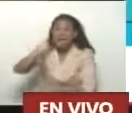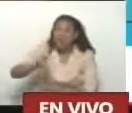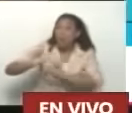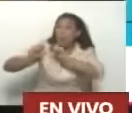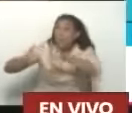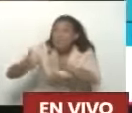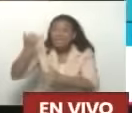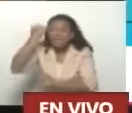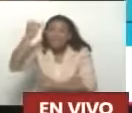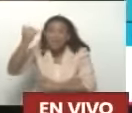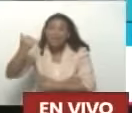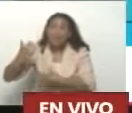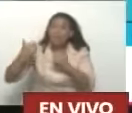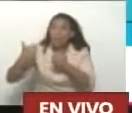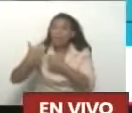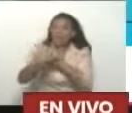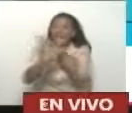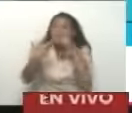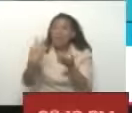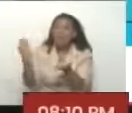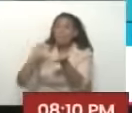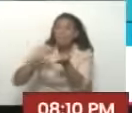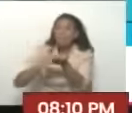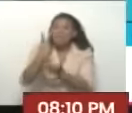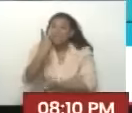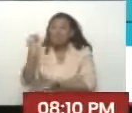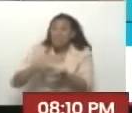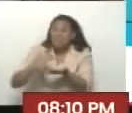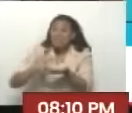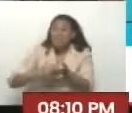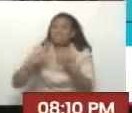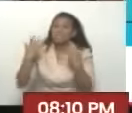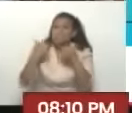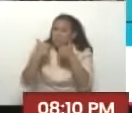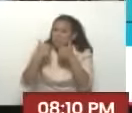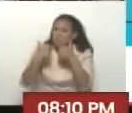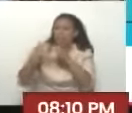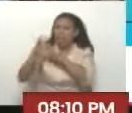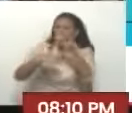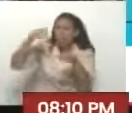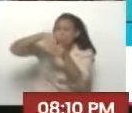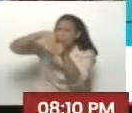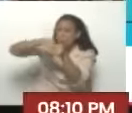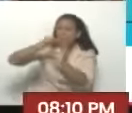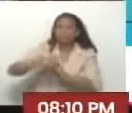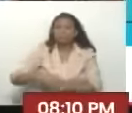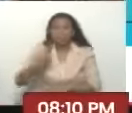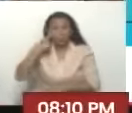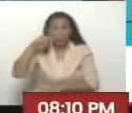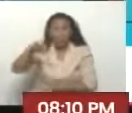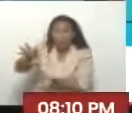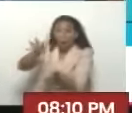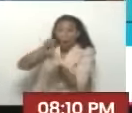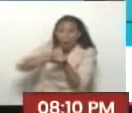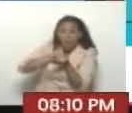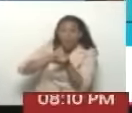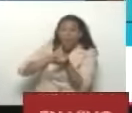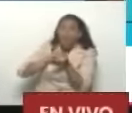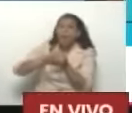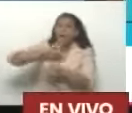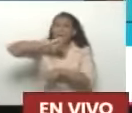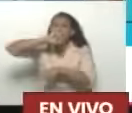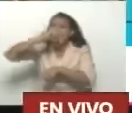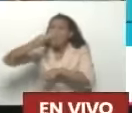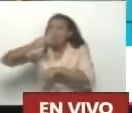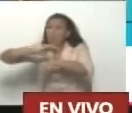Y fue un gran éxito En tres oportunidades Esta consulta Y yo viendo El éxito del Estado Miranda Le dije una vez A Héctor